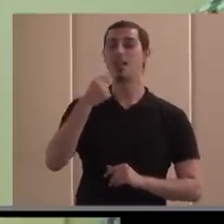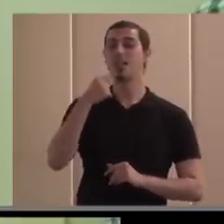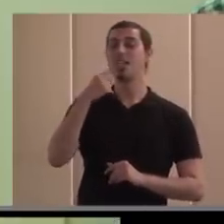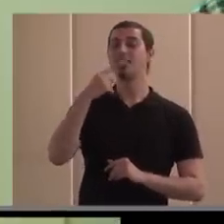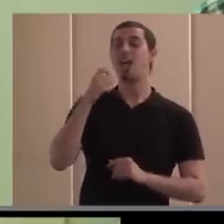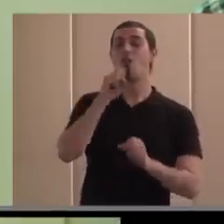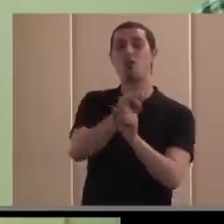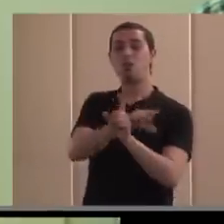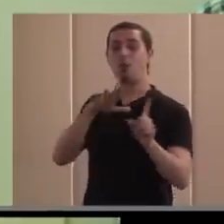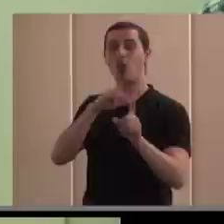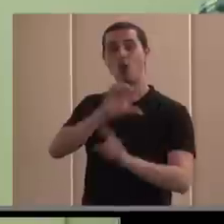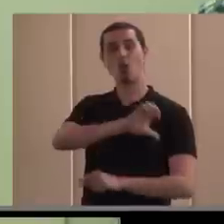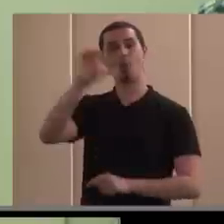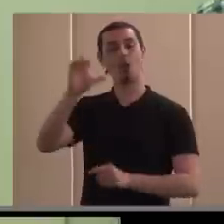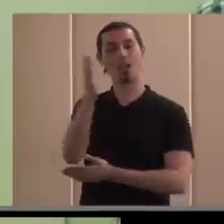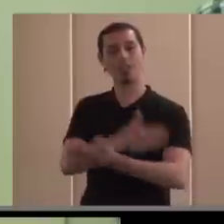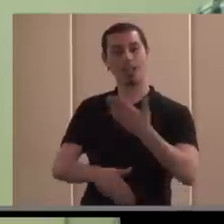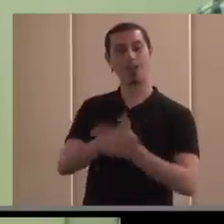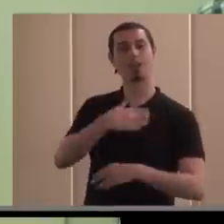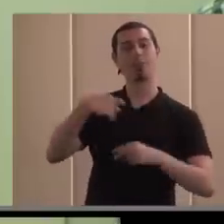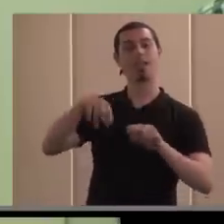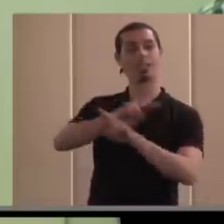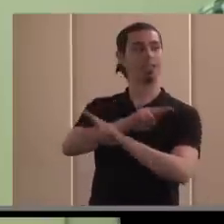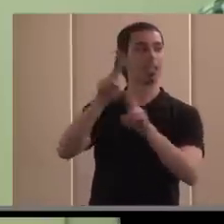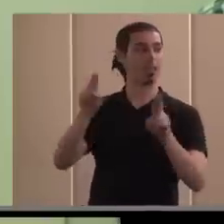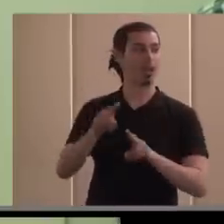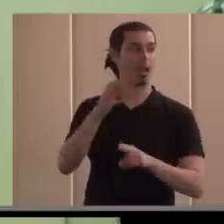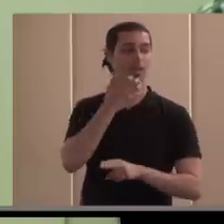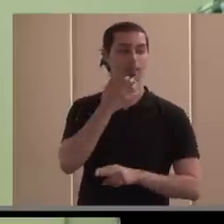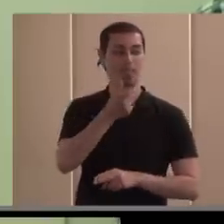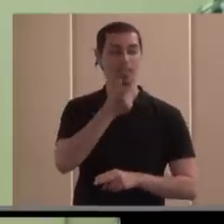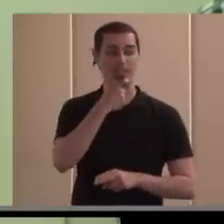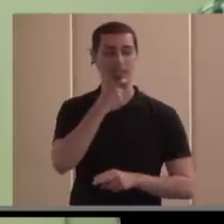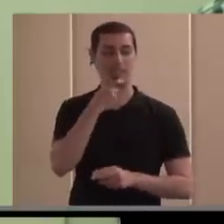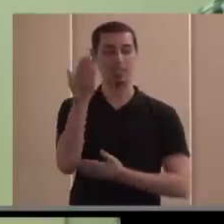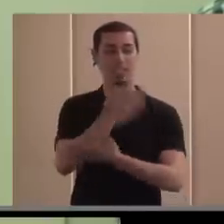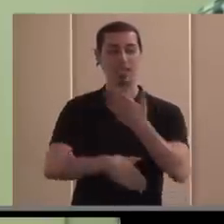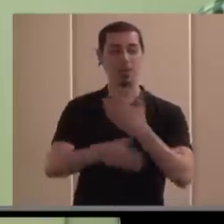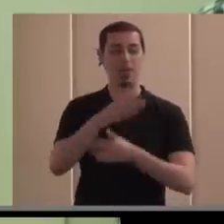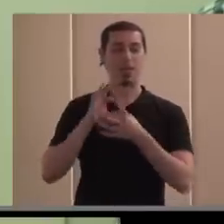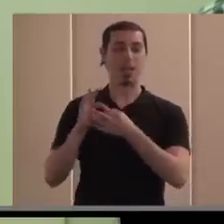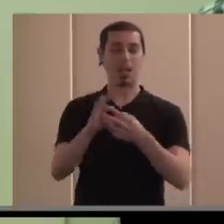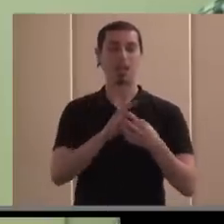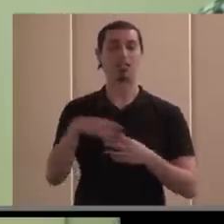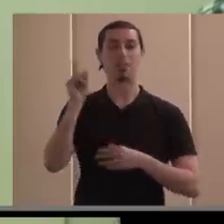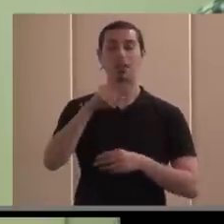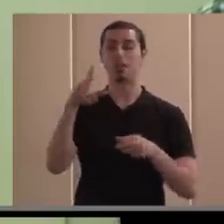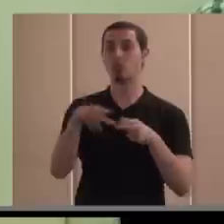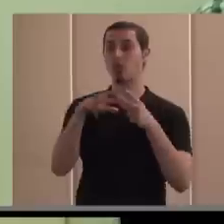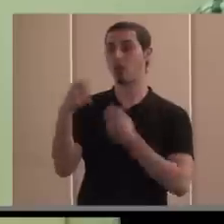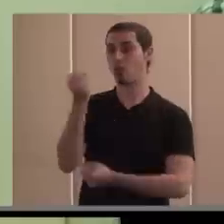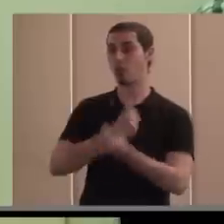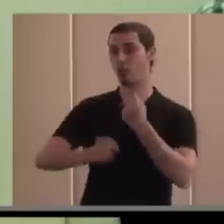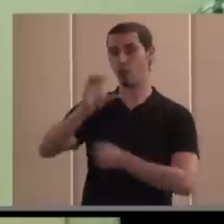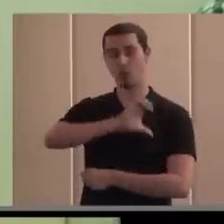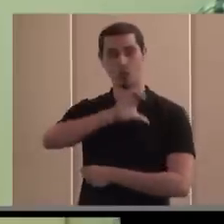Foro Europeo de Discapacidad en la International Disability Alliance en Social Economy Europe en el Comité Económico y Social Europeo